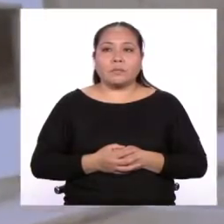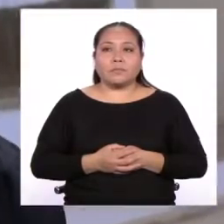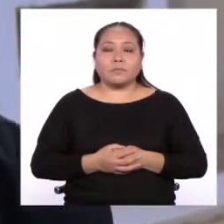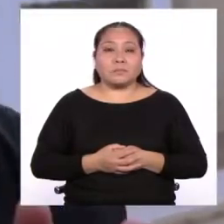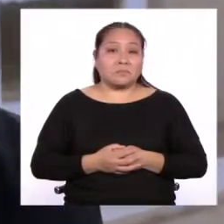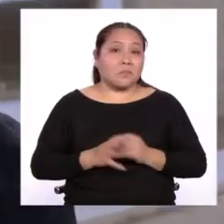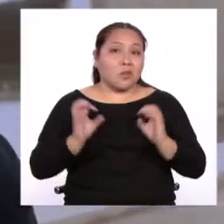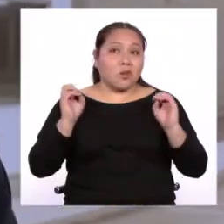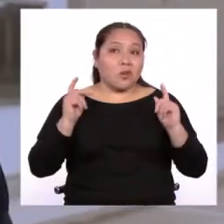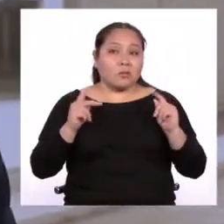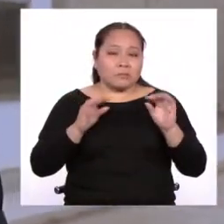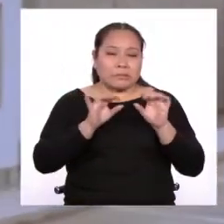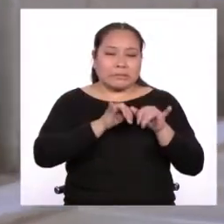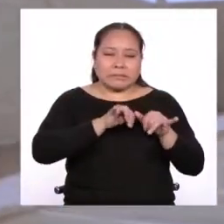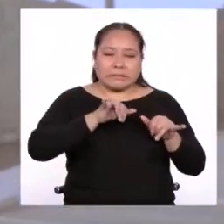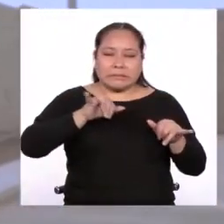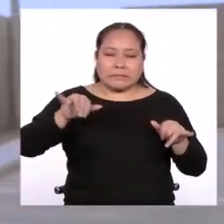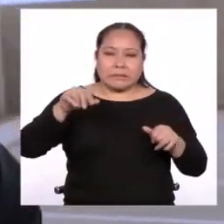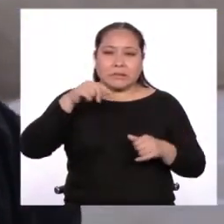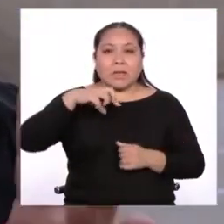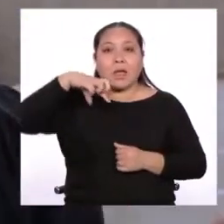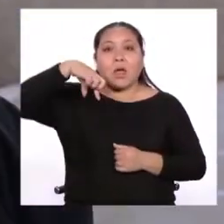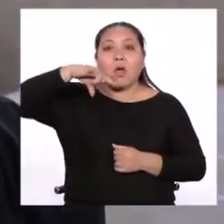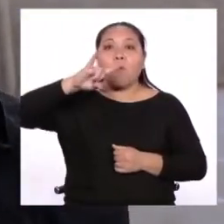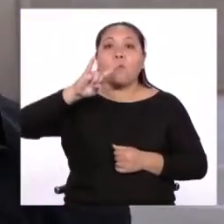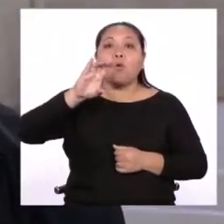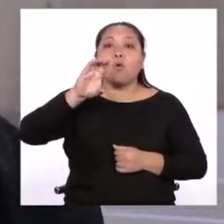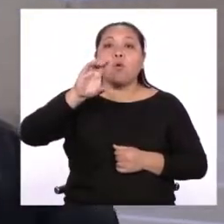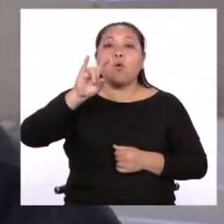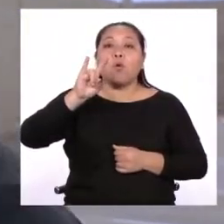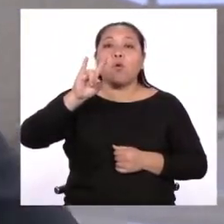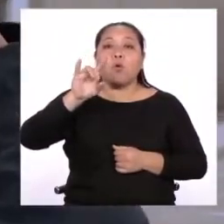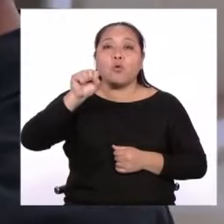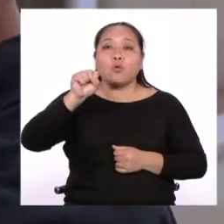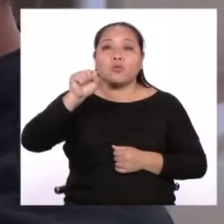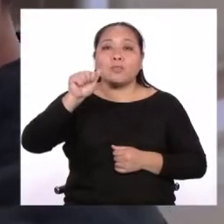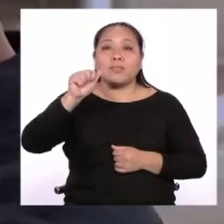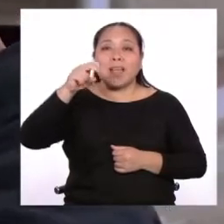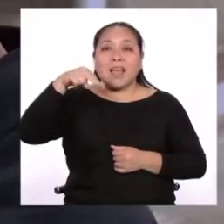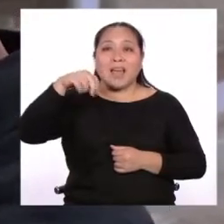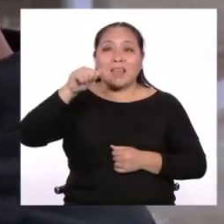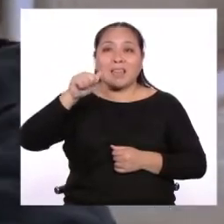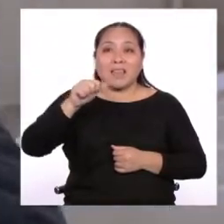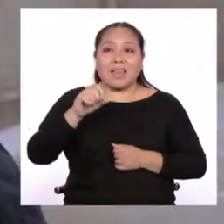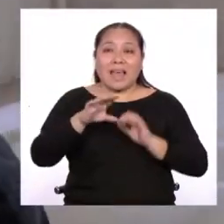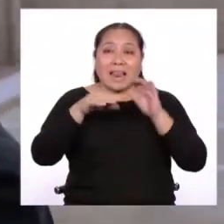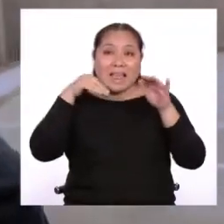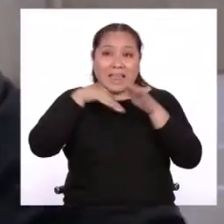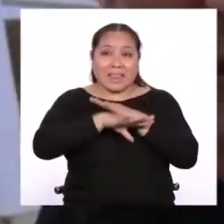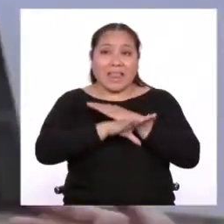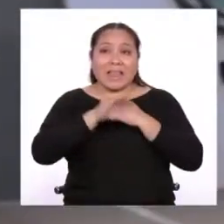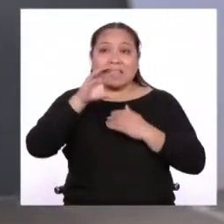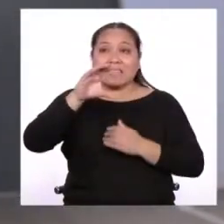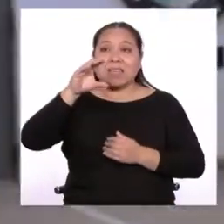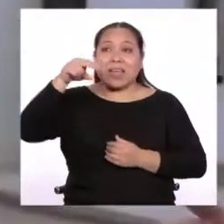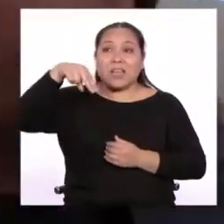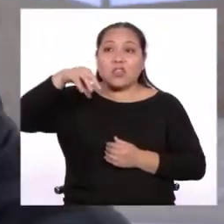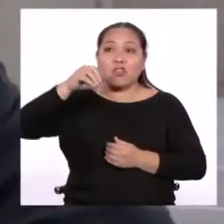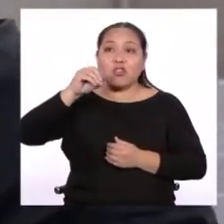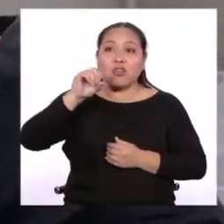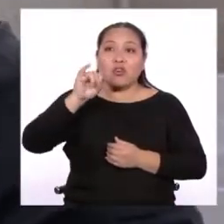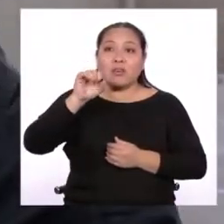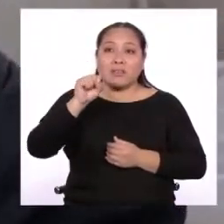Bueno, estoy a algunos kilómetros de Lima, en Pucuzana, justamente en la entrada del Cenois, que es parte de CONIDA.